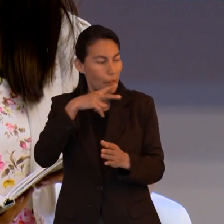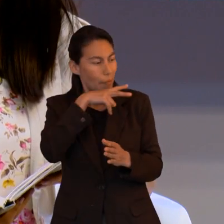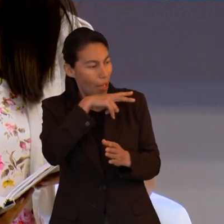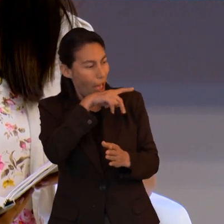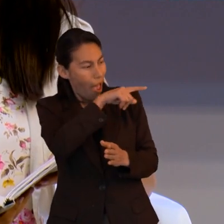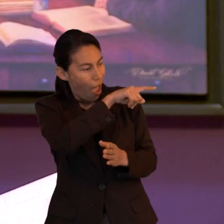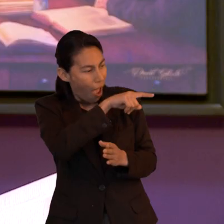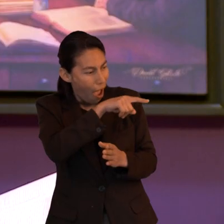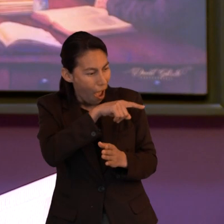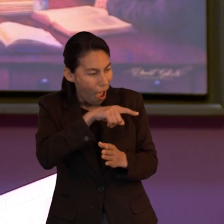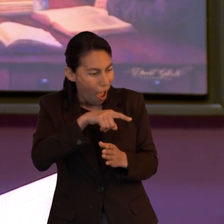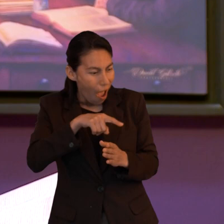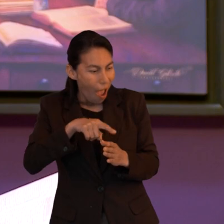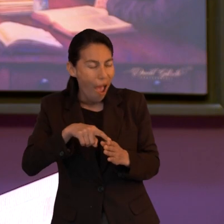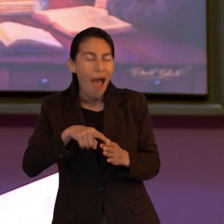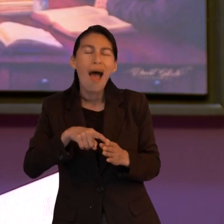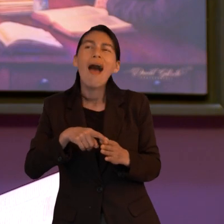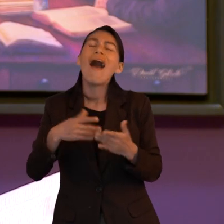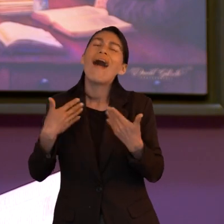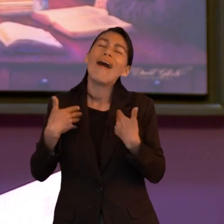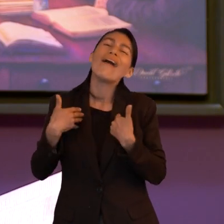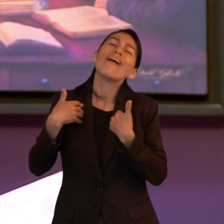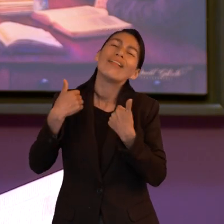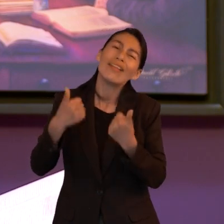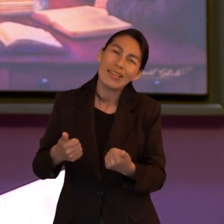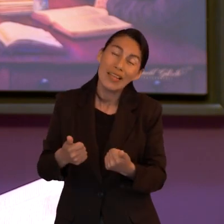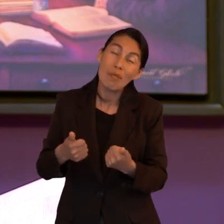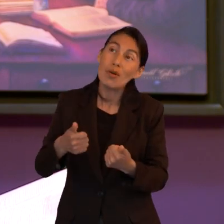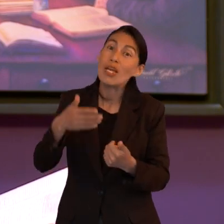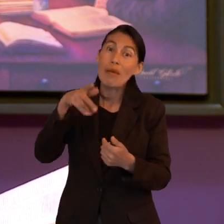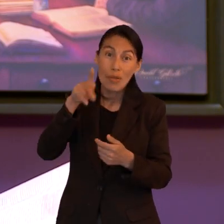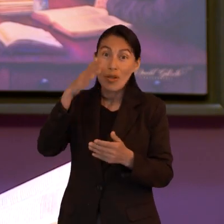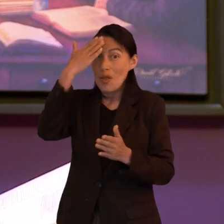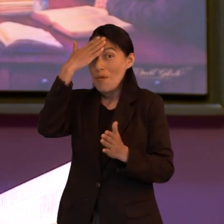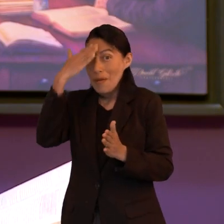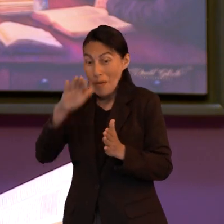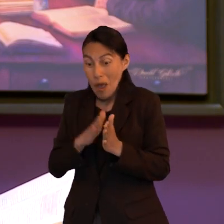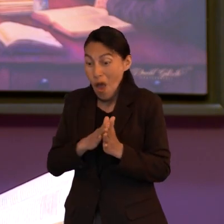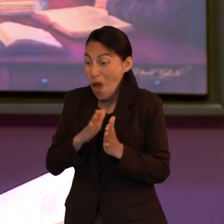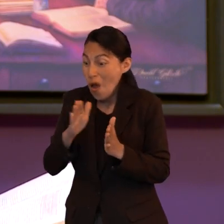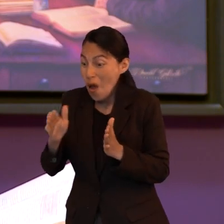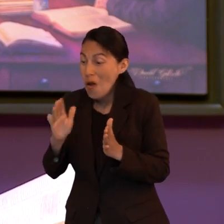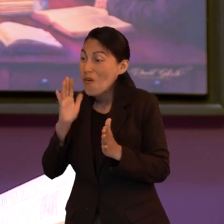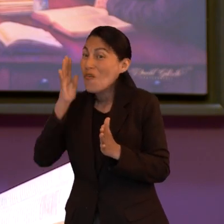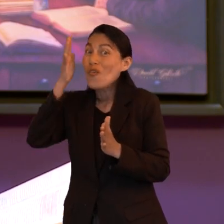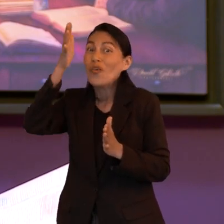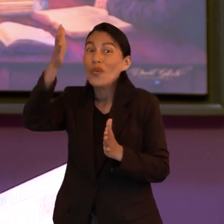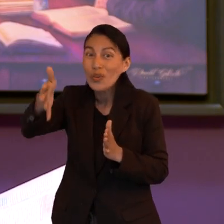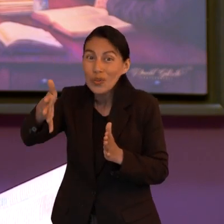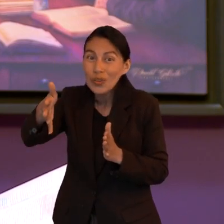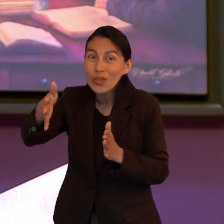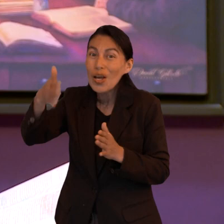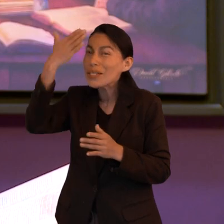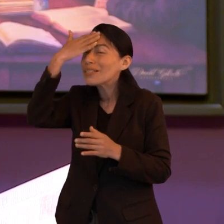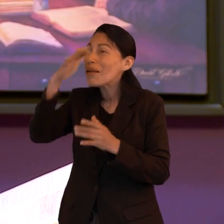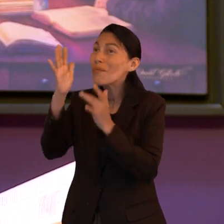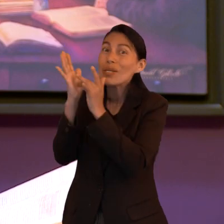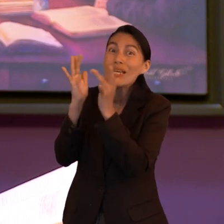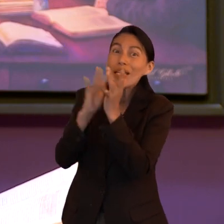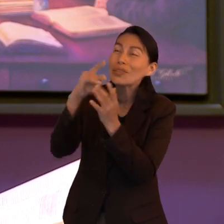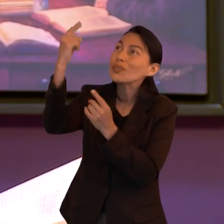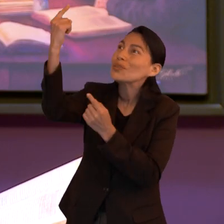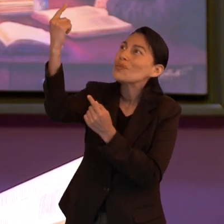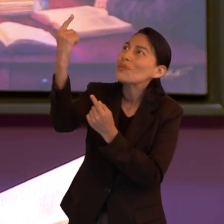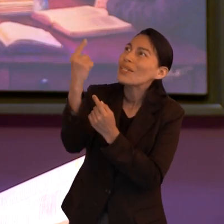más ventaja porque ya vemos lo que pasó y lo que viene por ejemplo aguardamos la